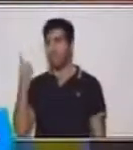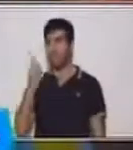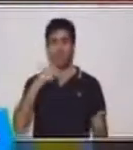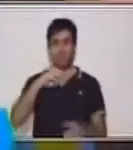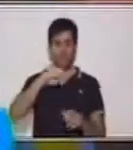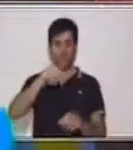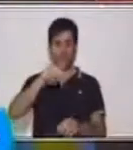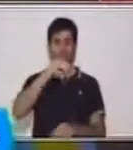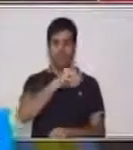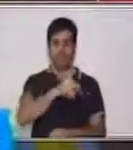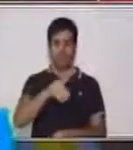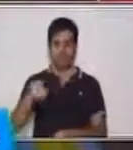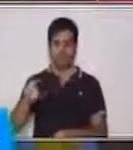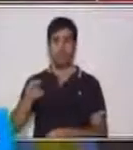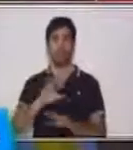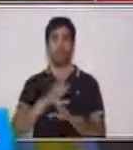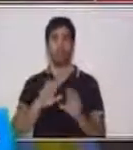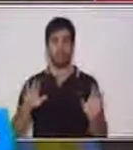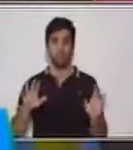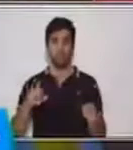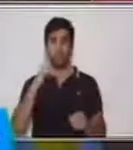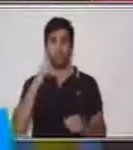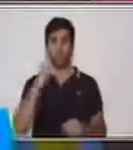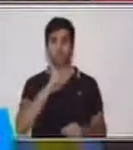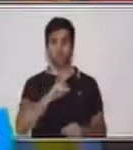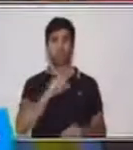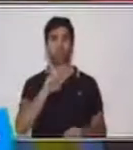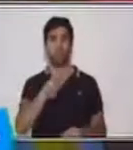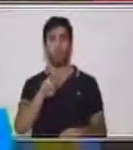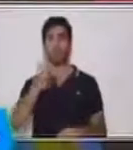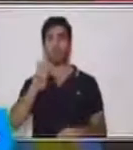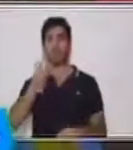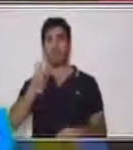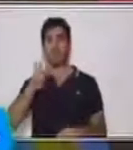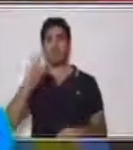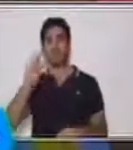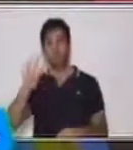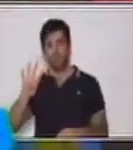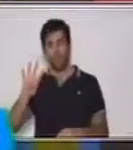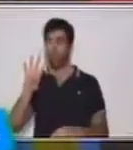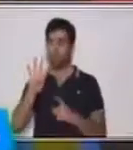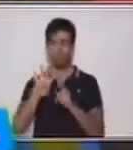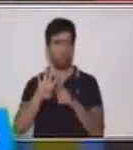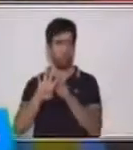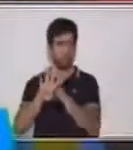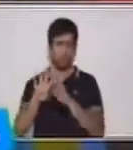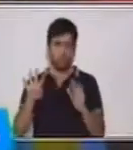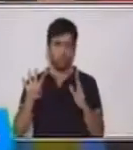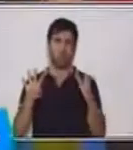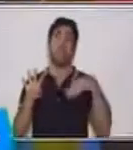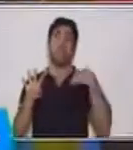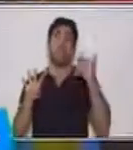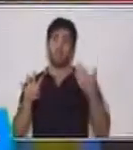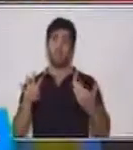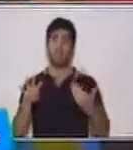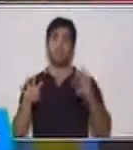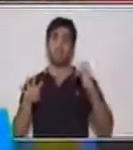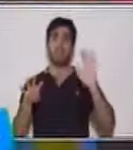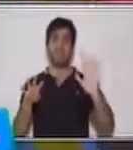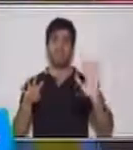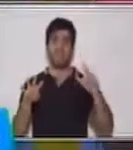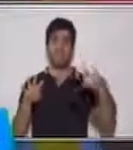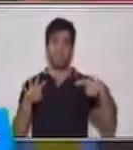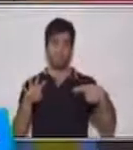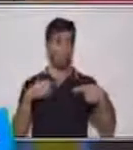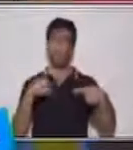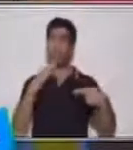ustedes se dieron cuenta que yo dije uno, dos, dos tapones, tres, tres tapones, cuatro, cuatro tapones, y ya no pude